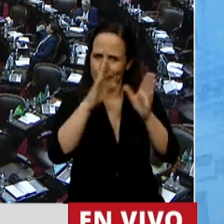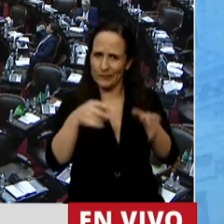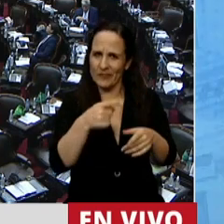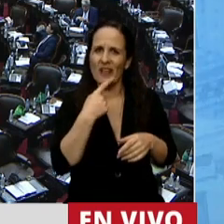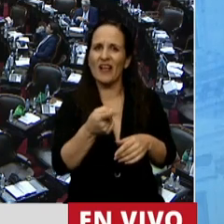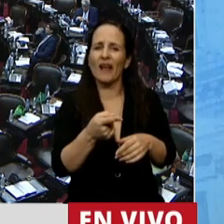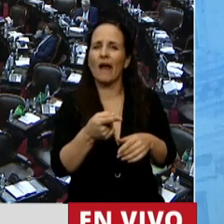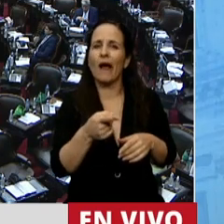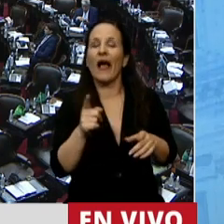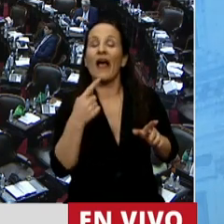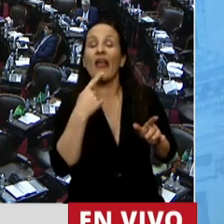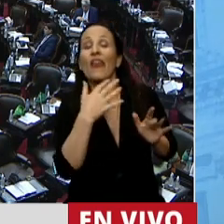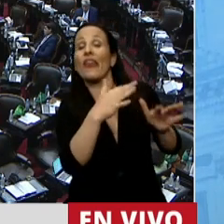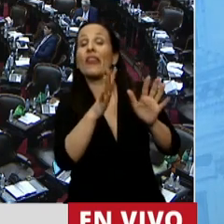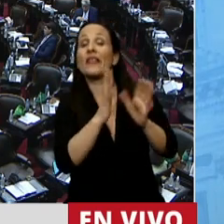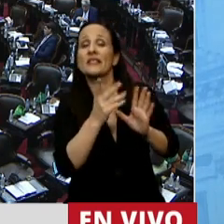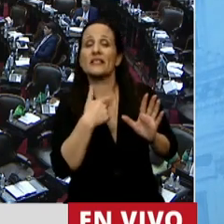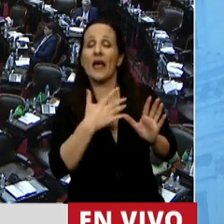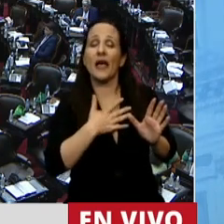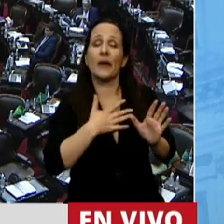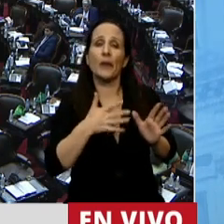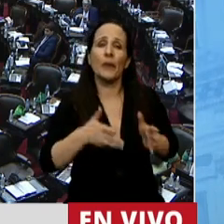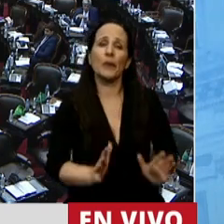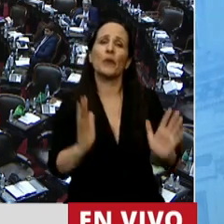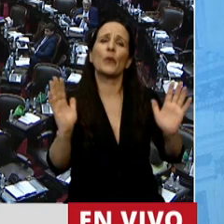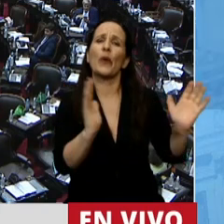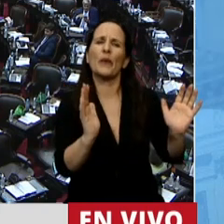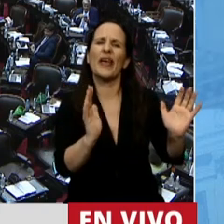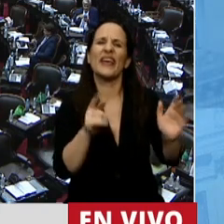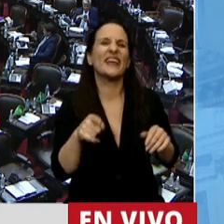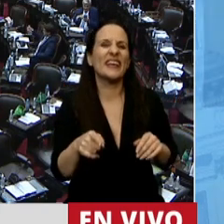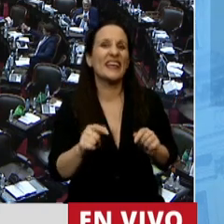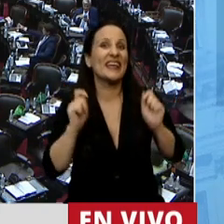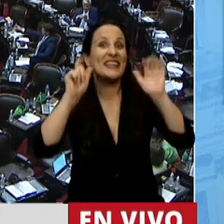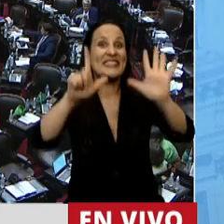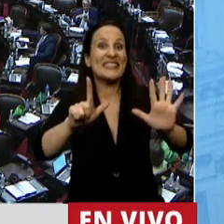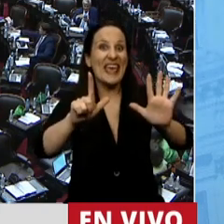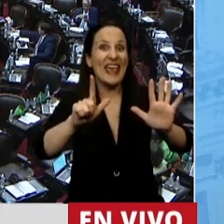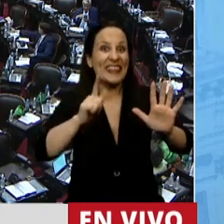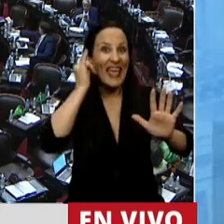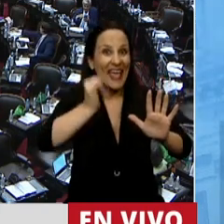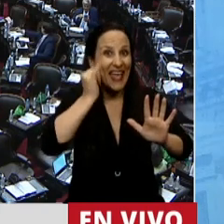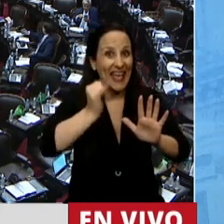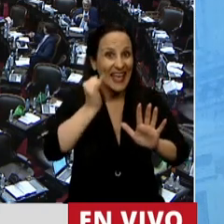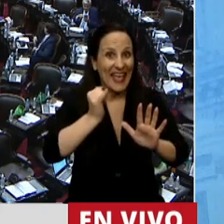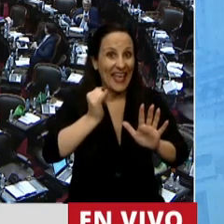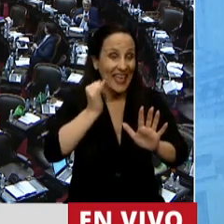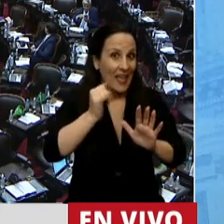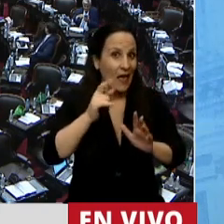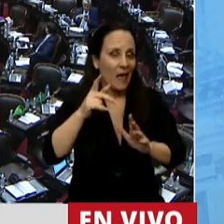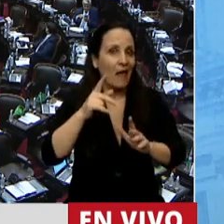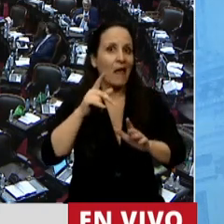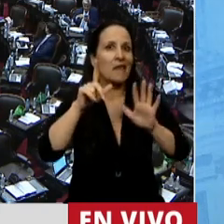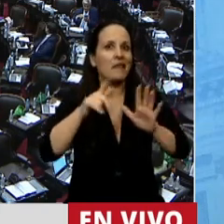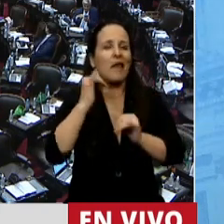dicen que tuve un bebé. Y este libro habla de siete historias, siete historias que